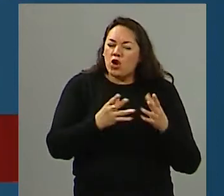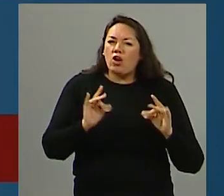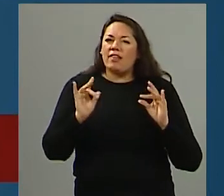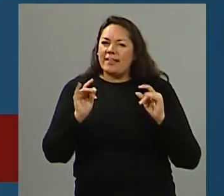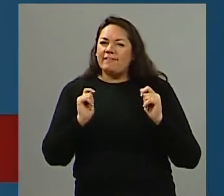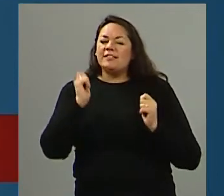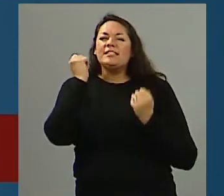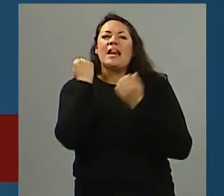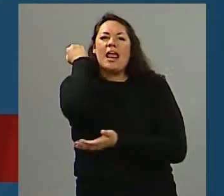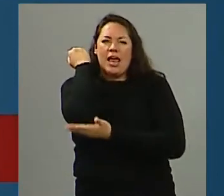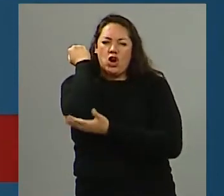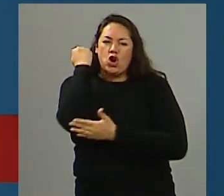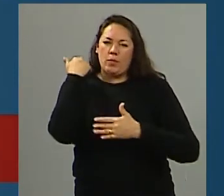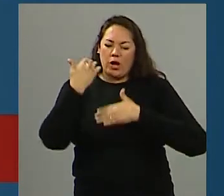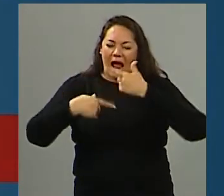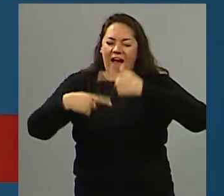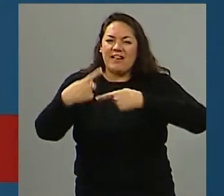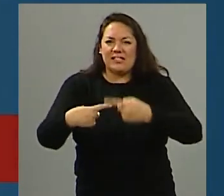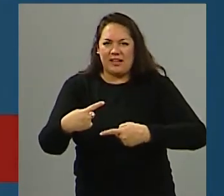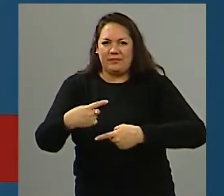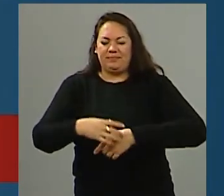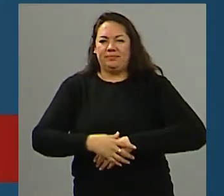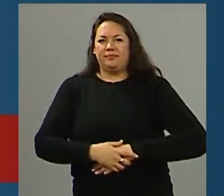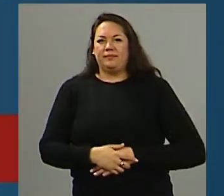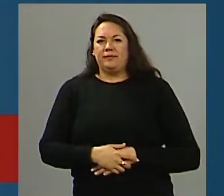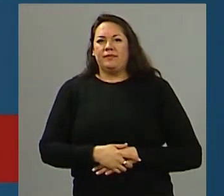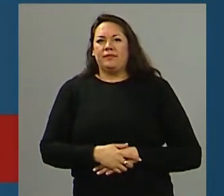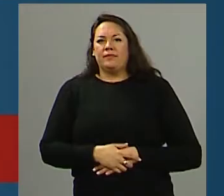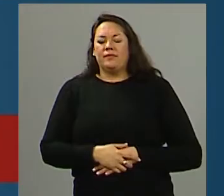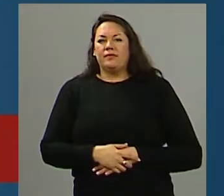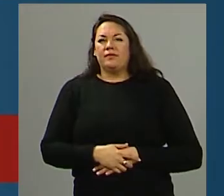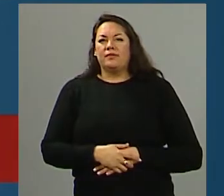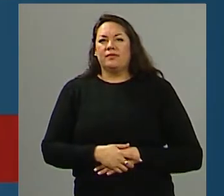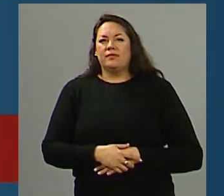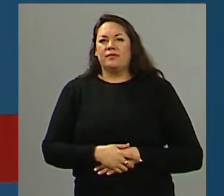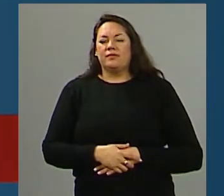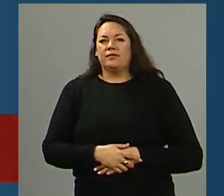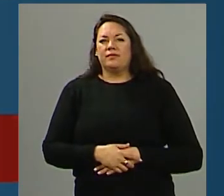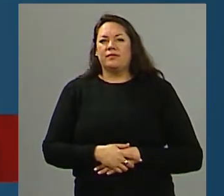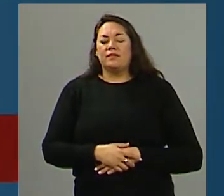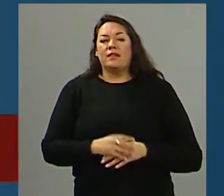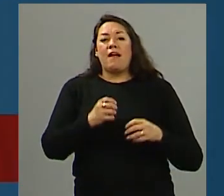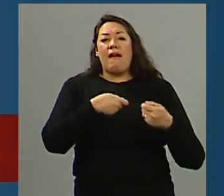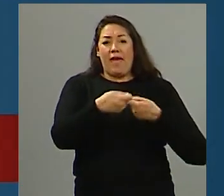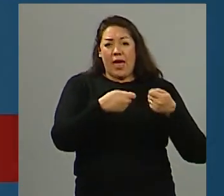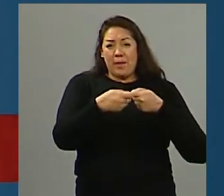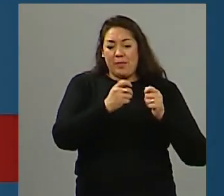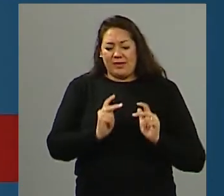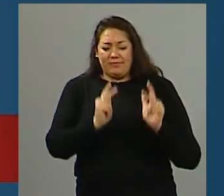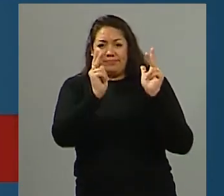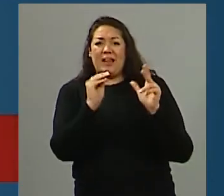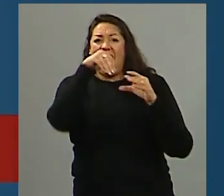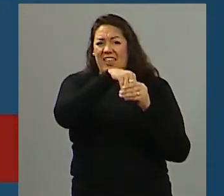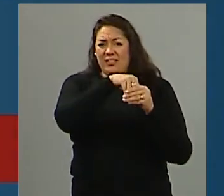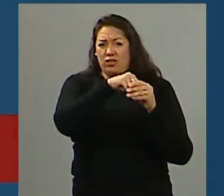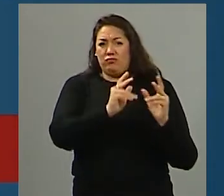un polo económico fuertísimo frente en Nueva Jersey. De hecho, muchas de las empresas que estaban en las torres gemelas, que habían un